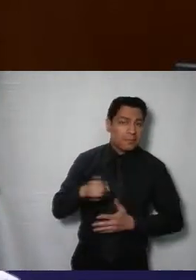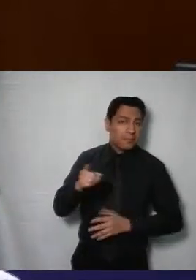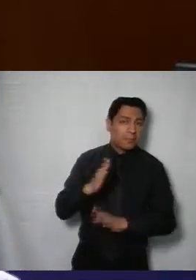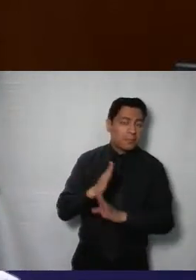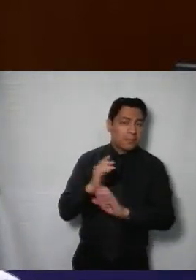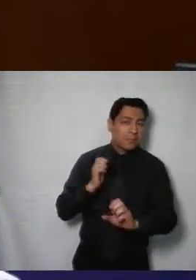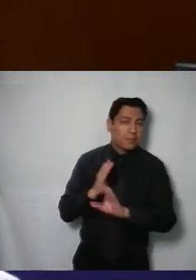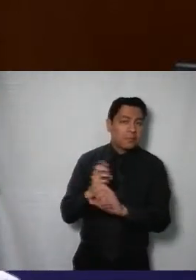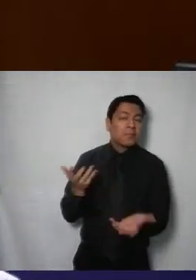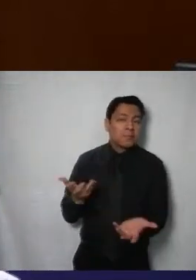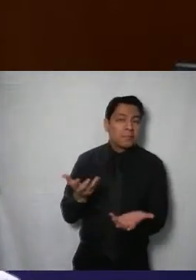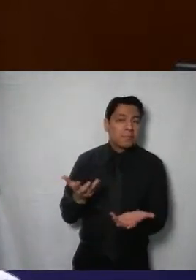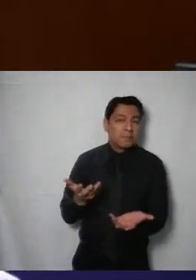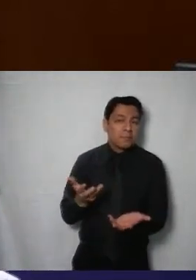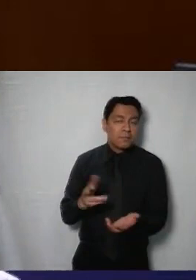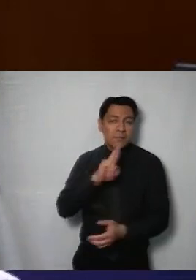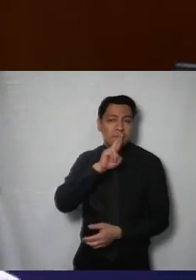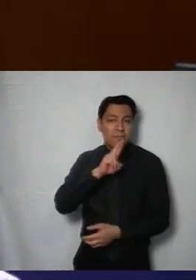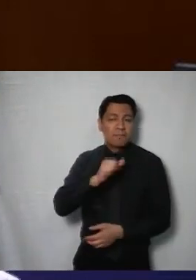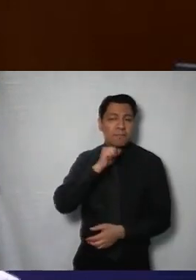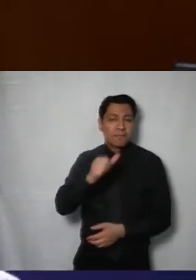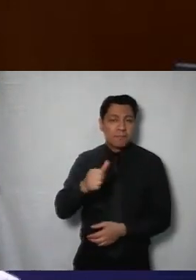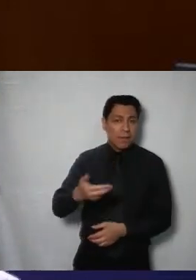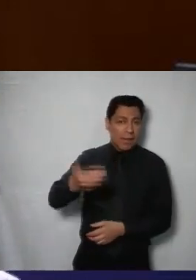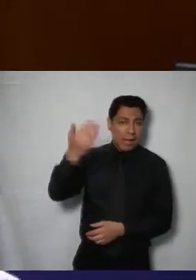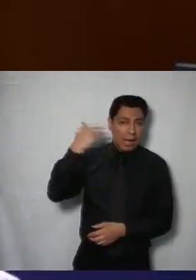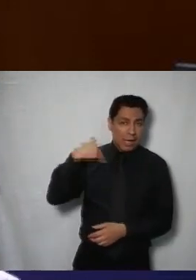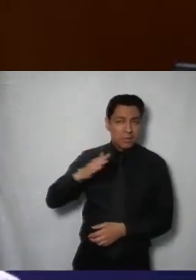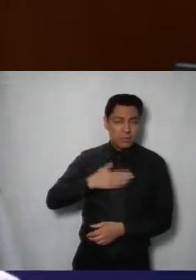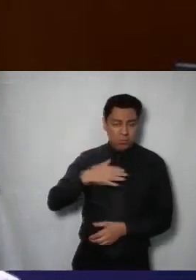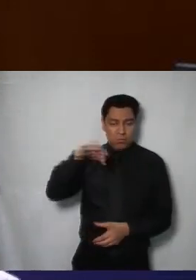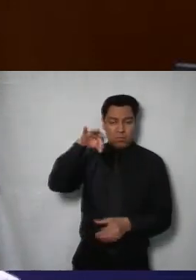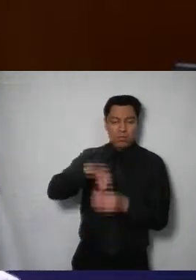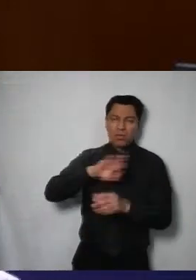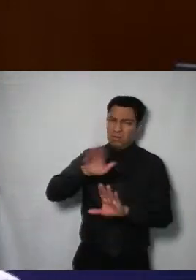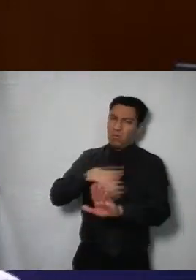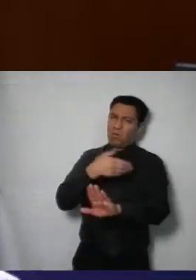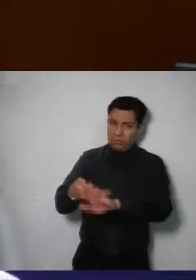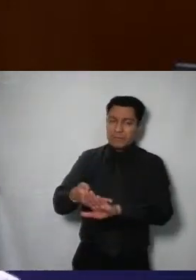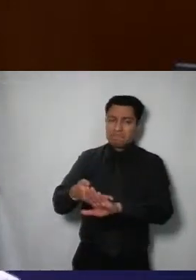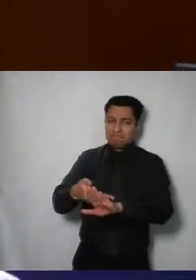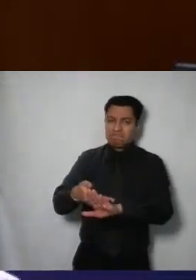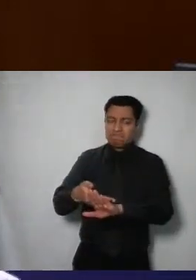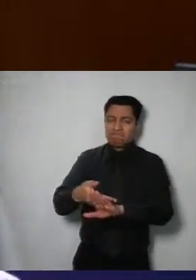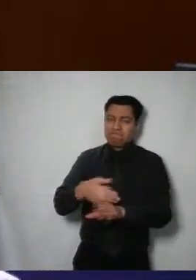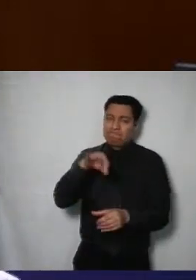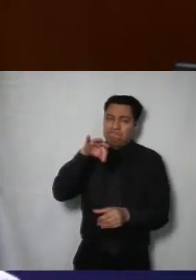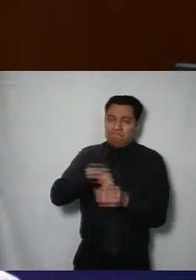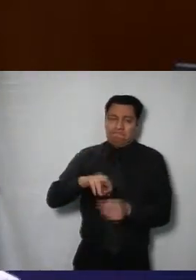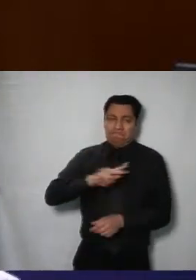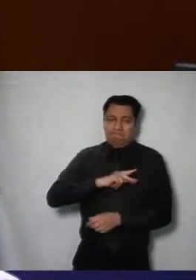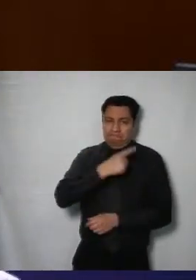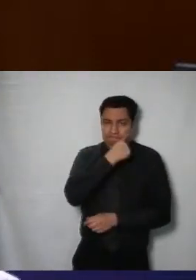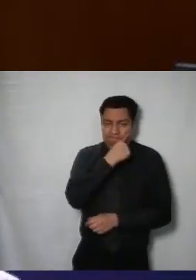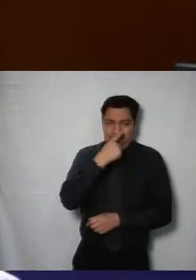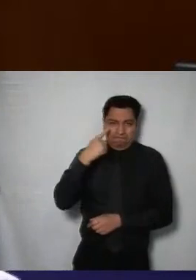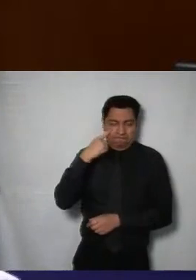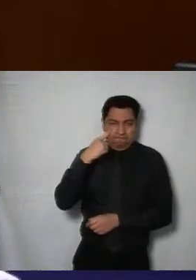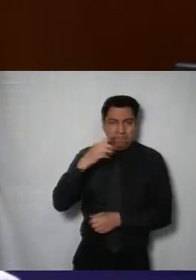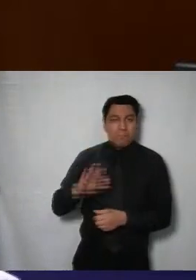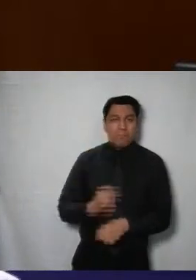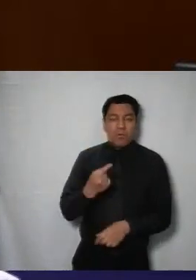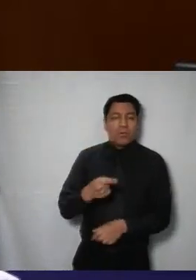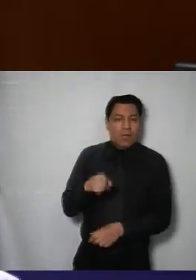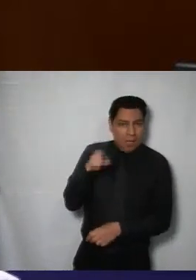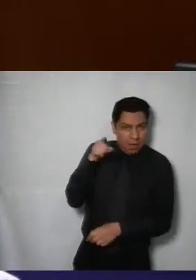criterios que hemos emitido en plenos anteriores mi voto sería en contra con voto particular justo por considerar